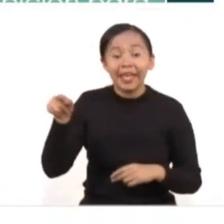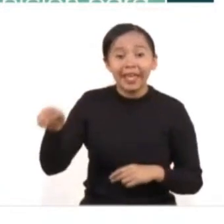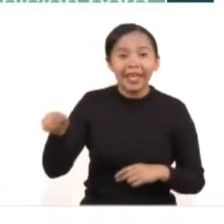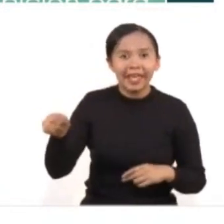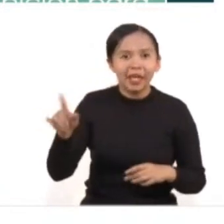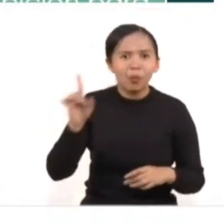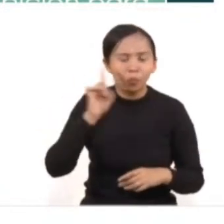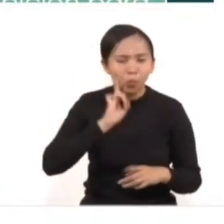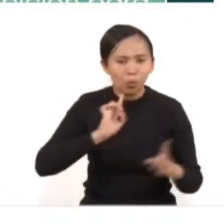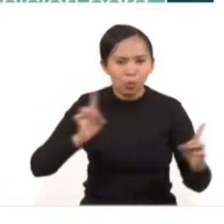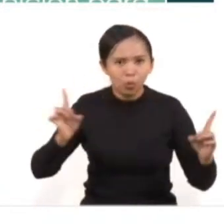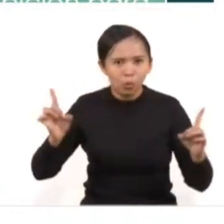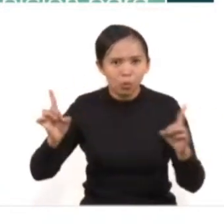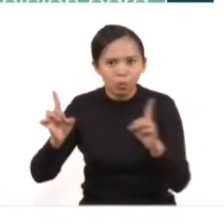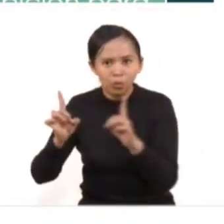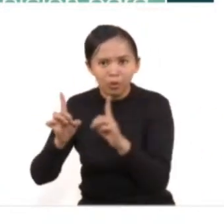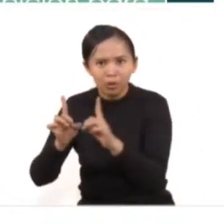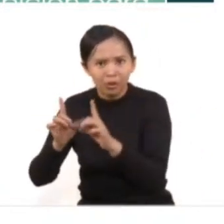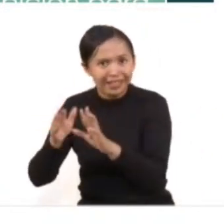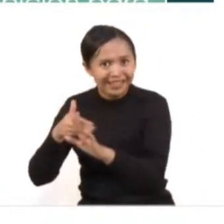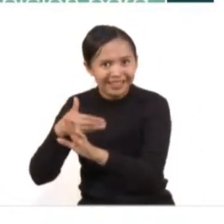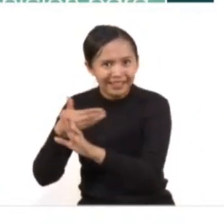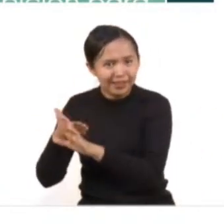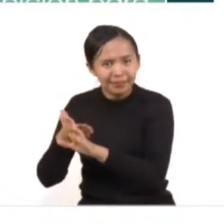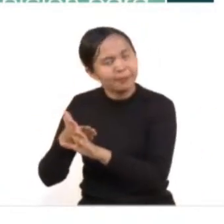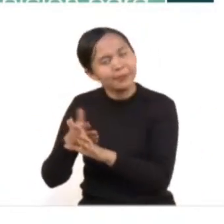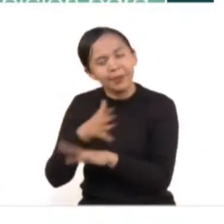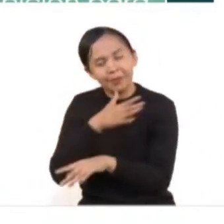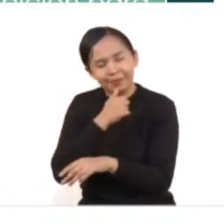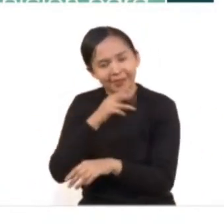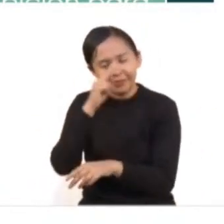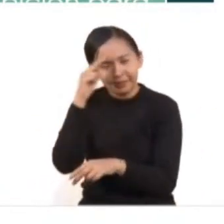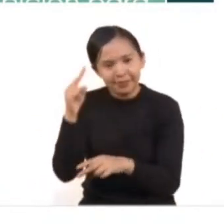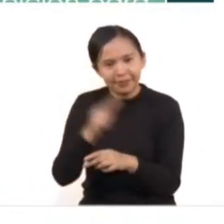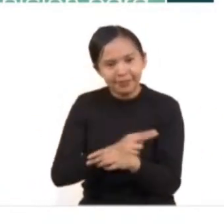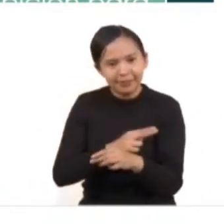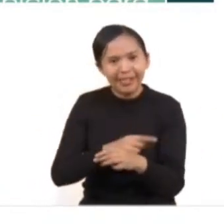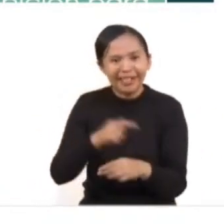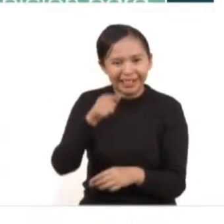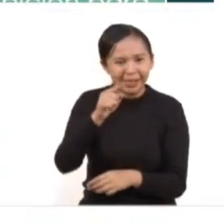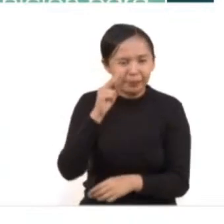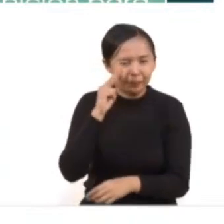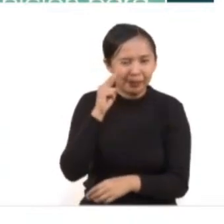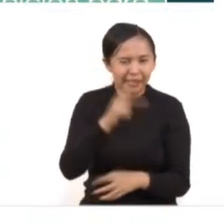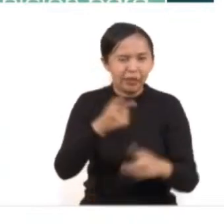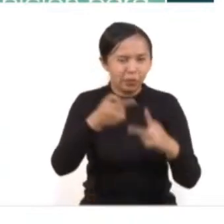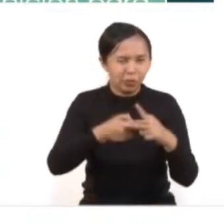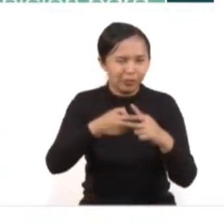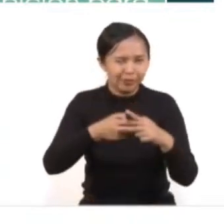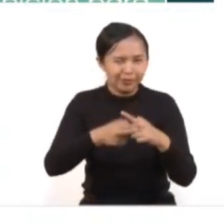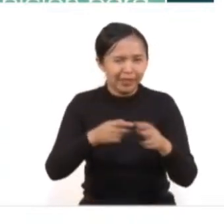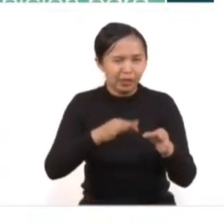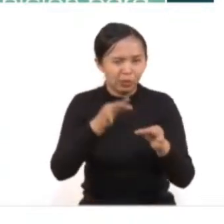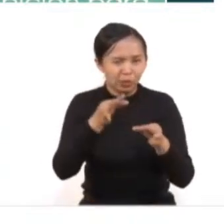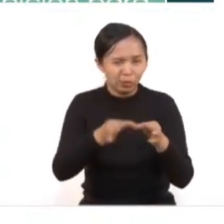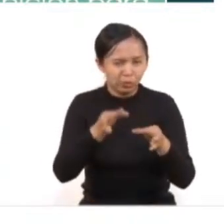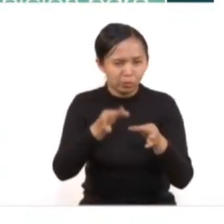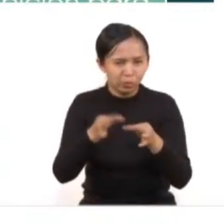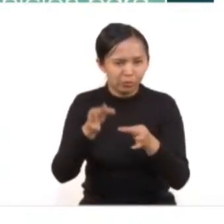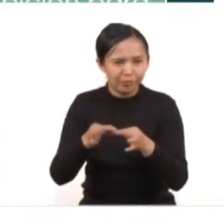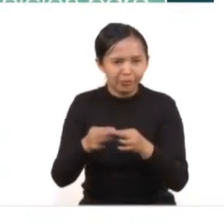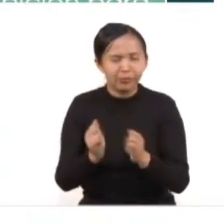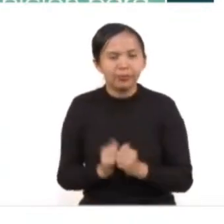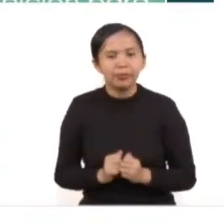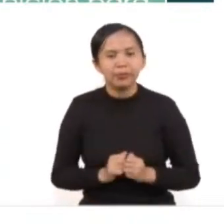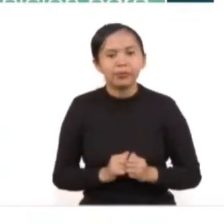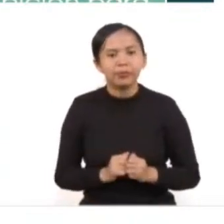comunicarse con la víctima u ofendido. En la lámina pueden ver los números totales que se han manejado en el periodo que acabo de